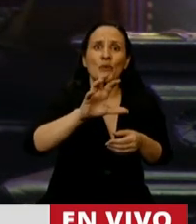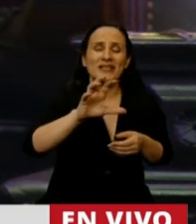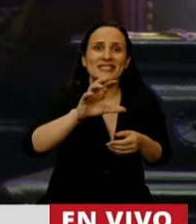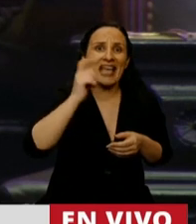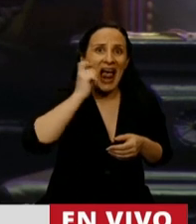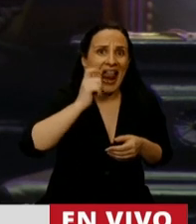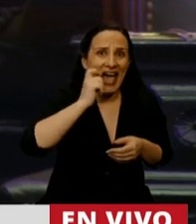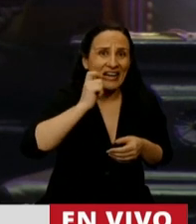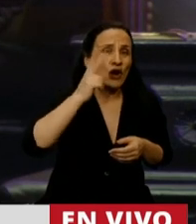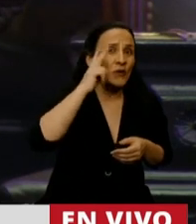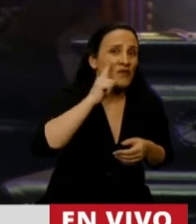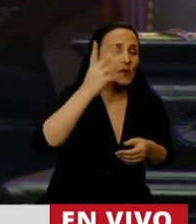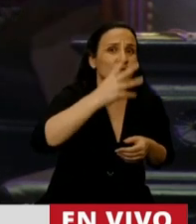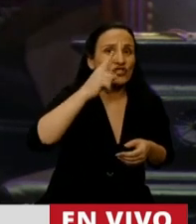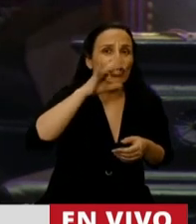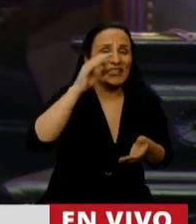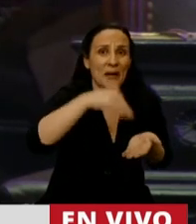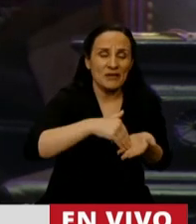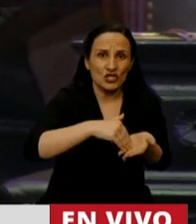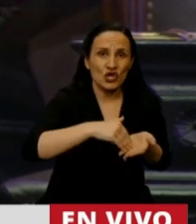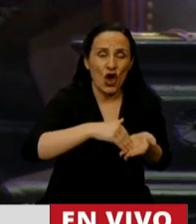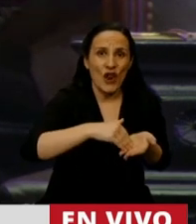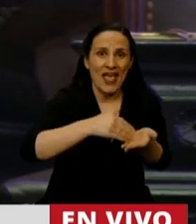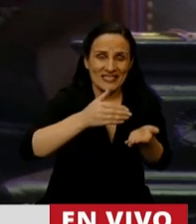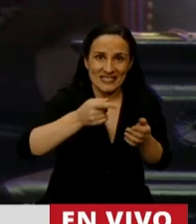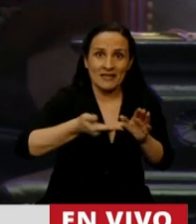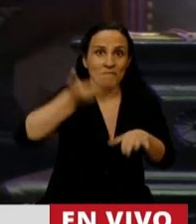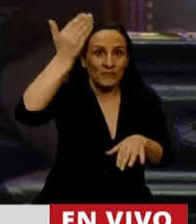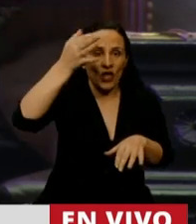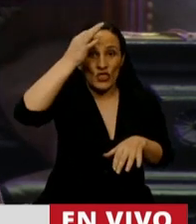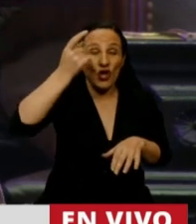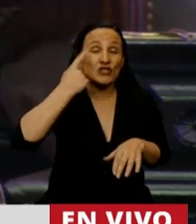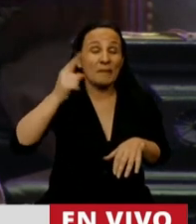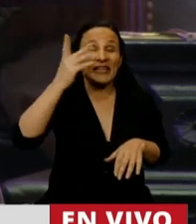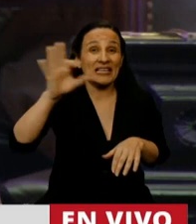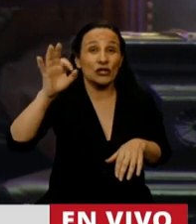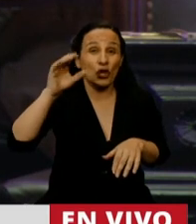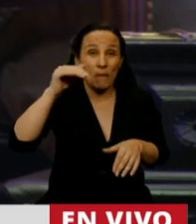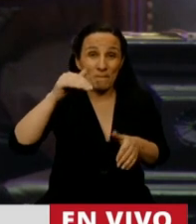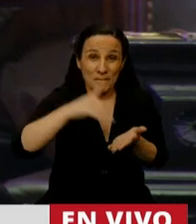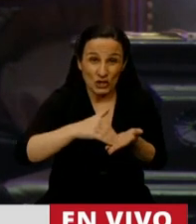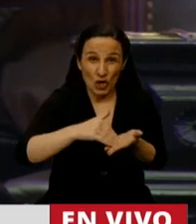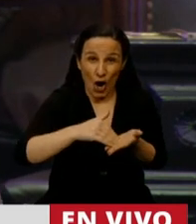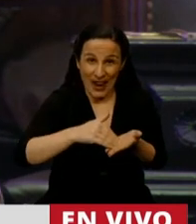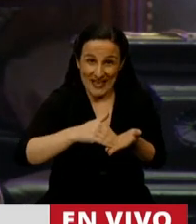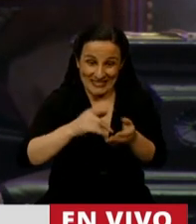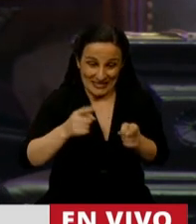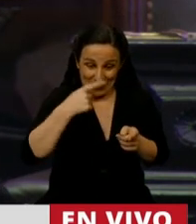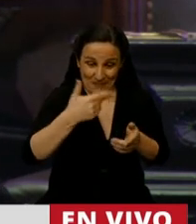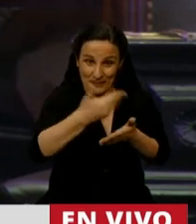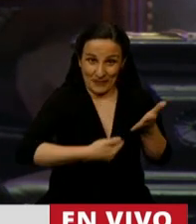Rioja prevista en 9.470 millones y extendida a 12.500 millones en el dictamen que se está